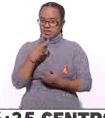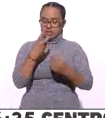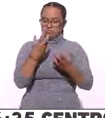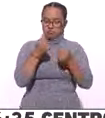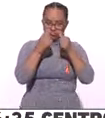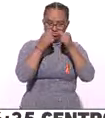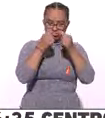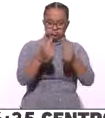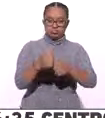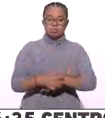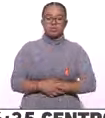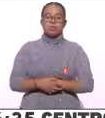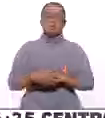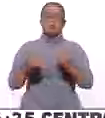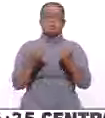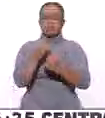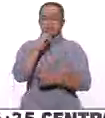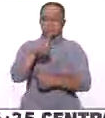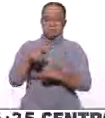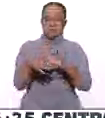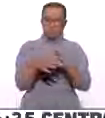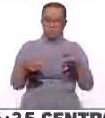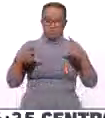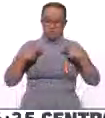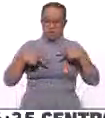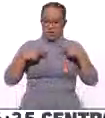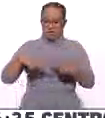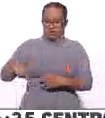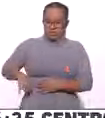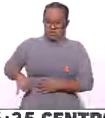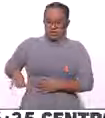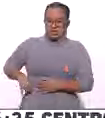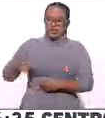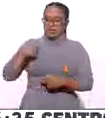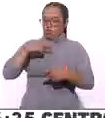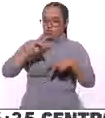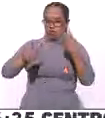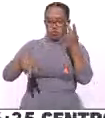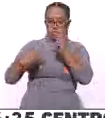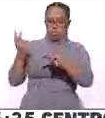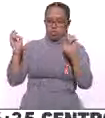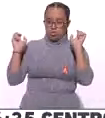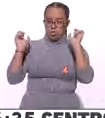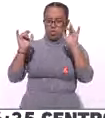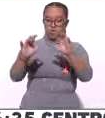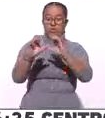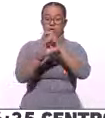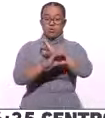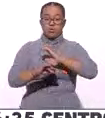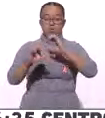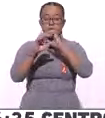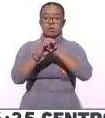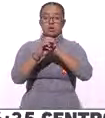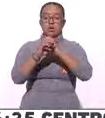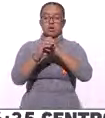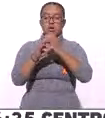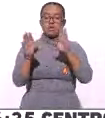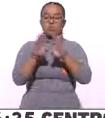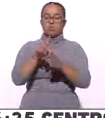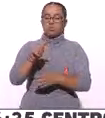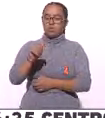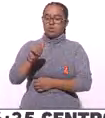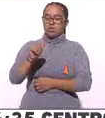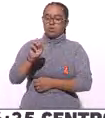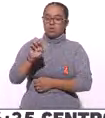ahora estaba comentando parte de las personas interesadas en acudir precisamente a este evento que está el tema de las terrazas,